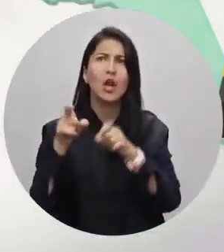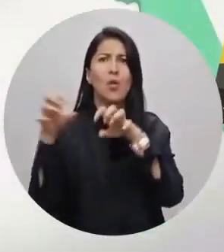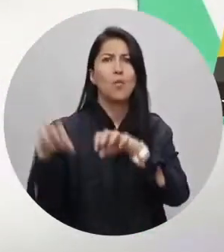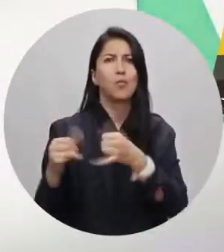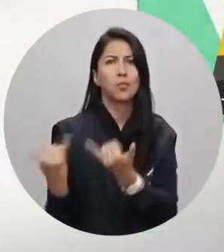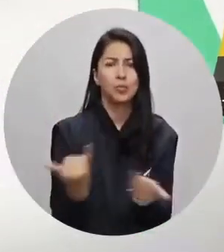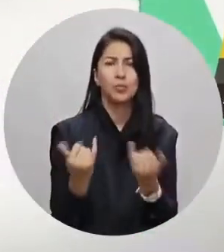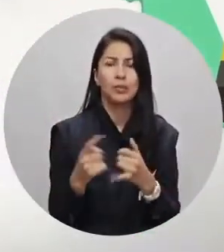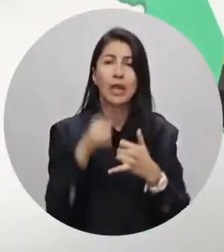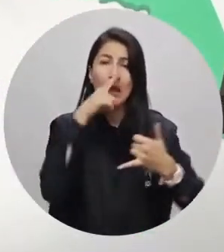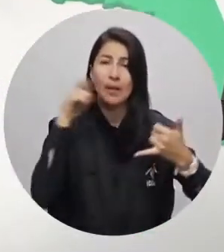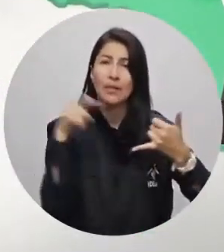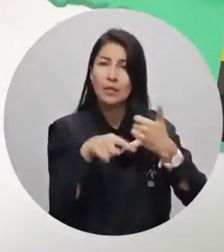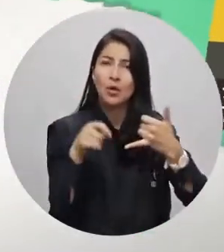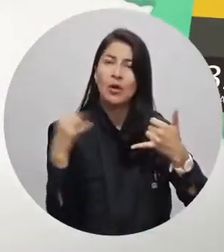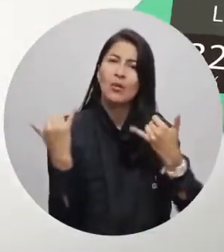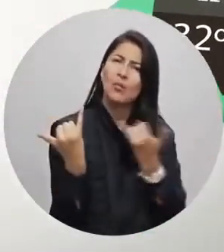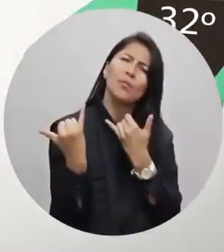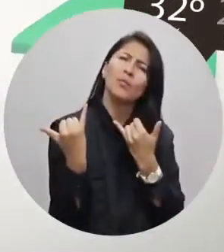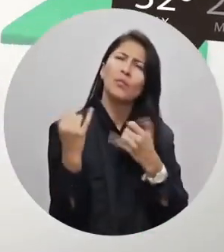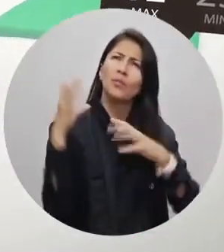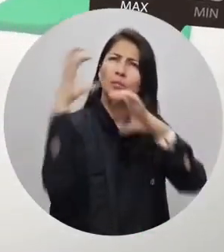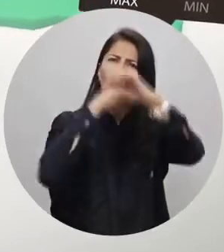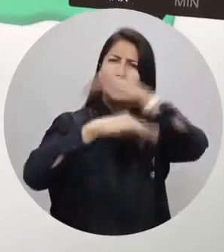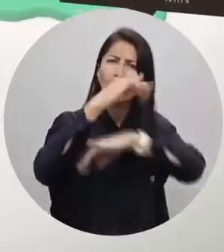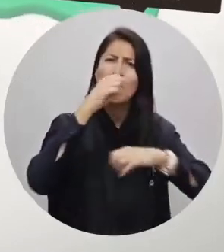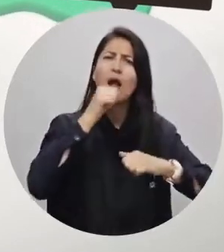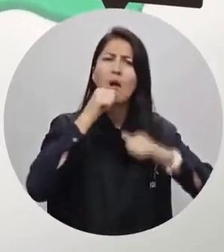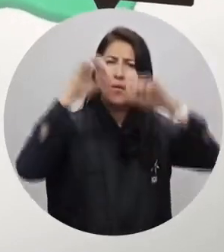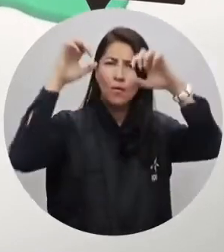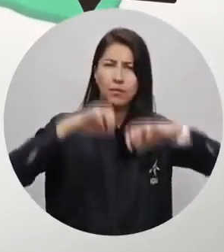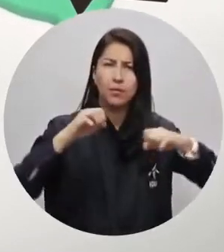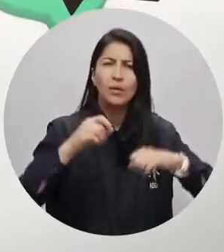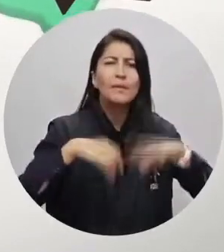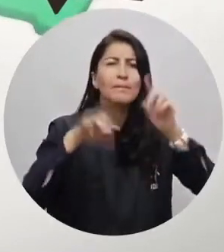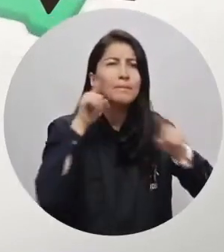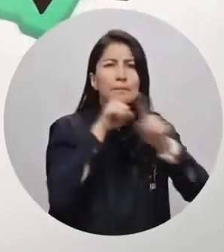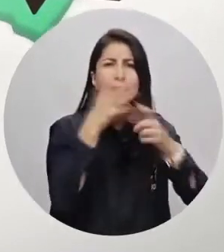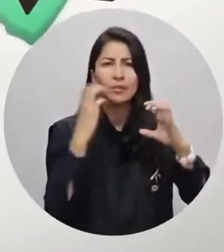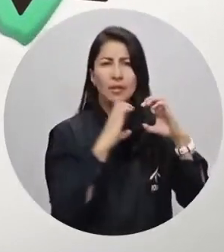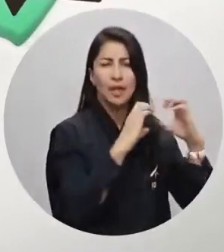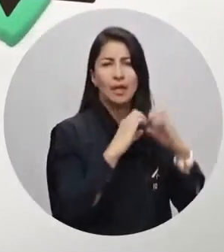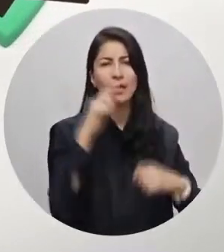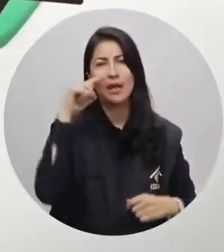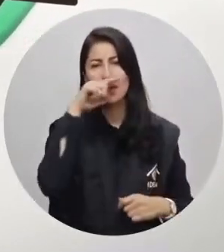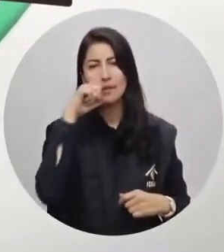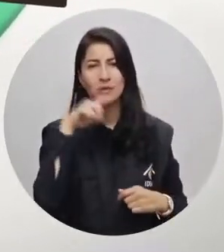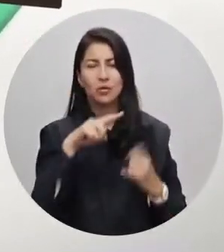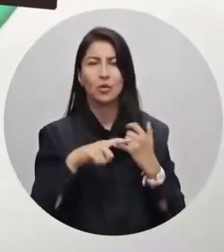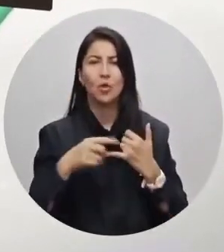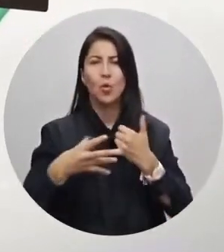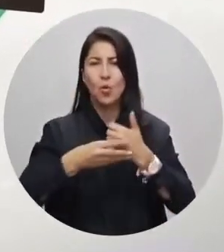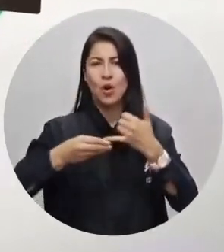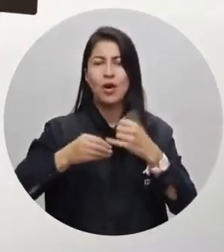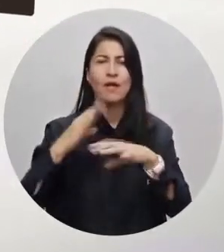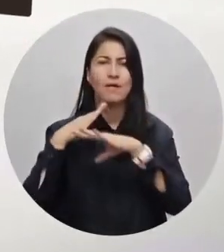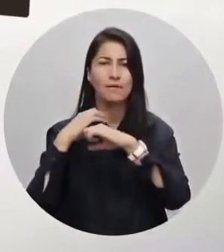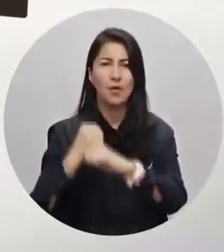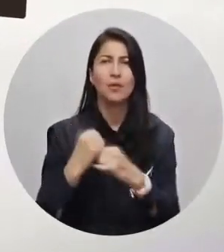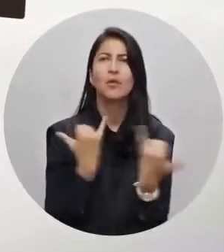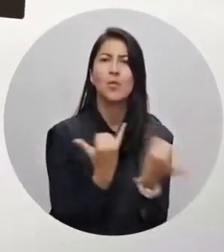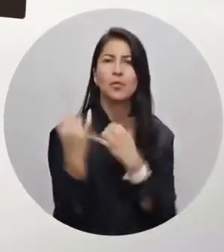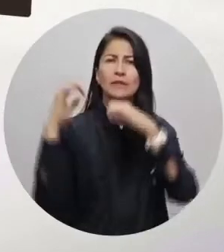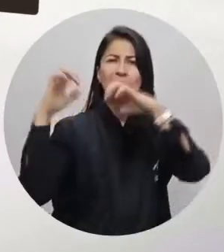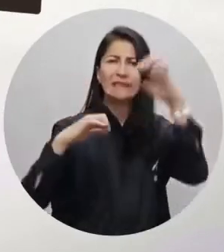habrá chubascos. En la región amazónica persisten los sistemas nubosos cargados de agua, especialmente en Caquetá, Amazonas, Guainía y